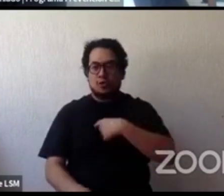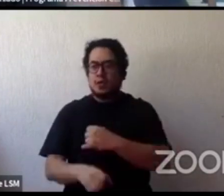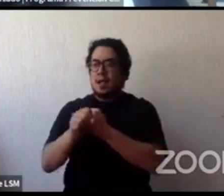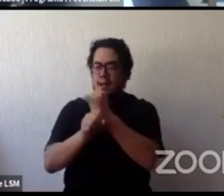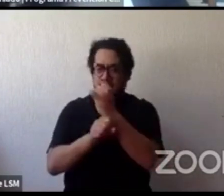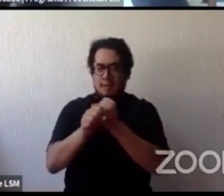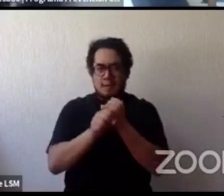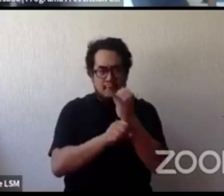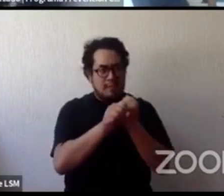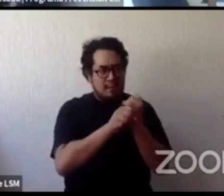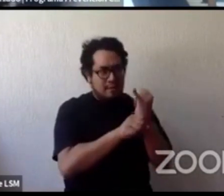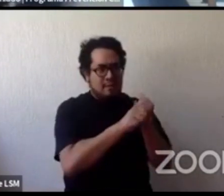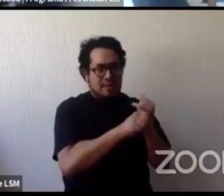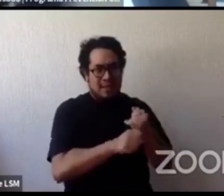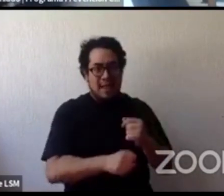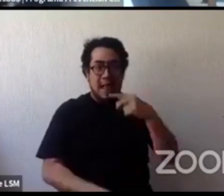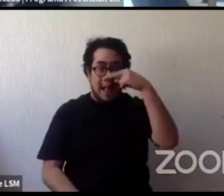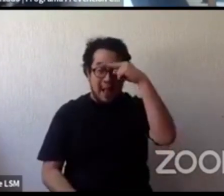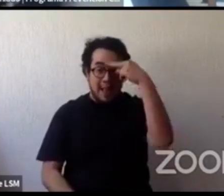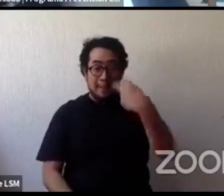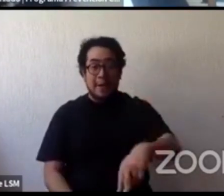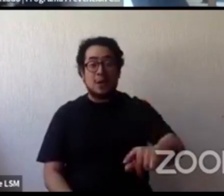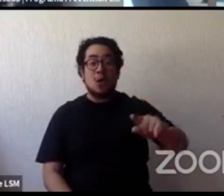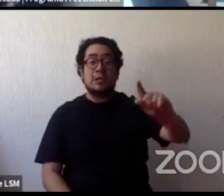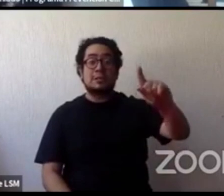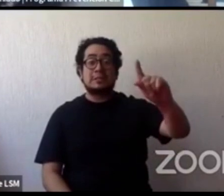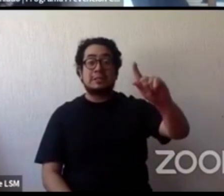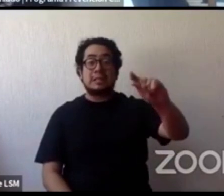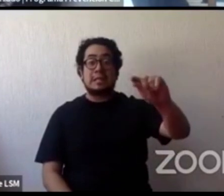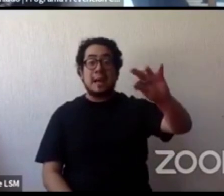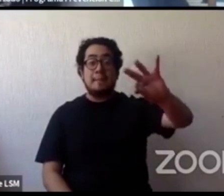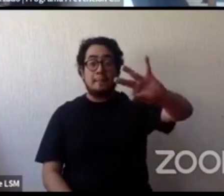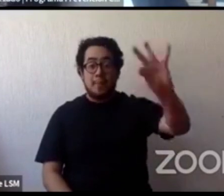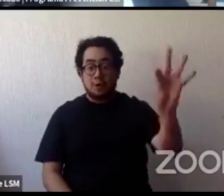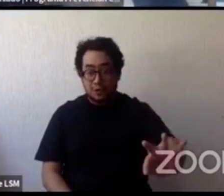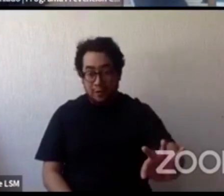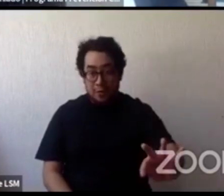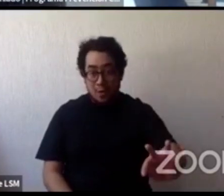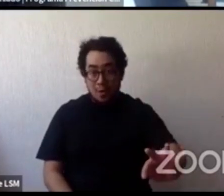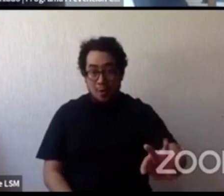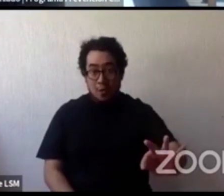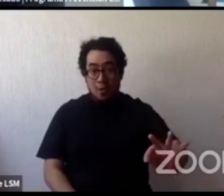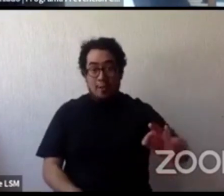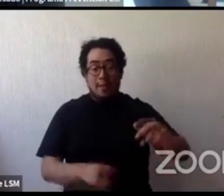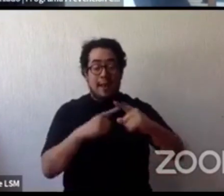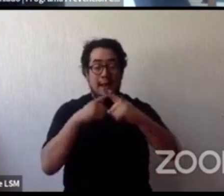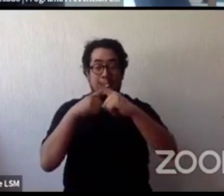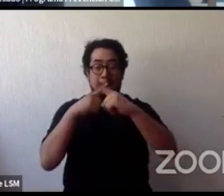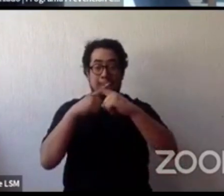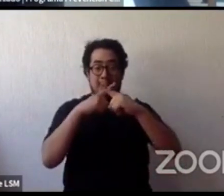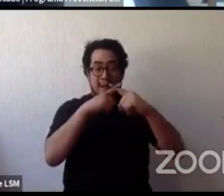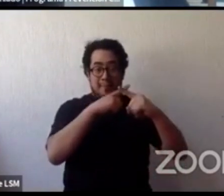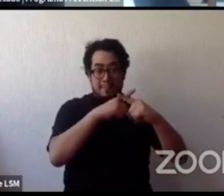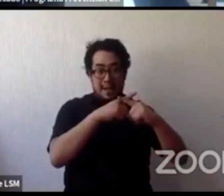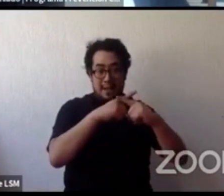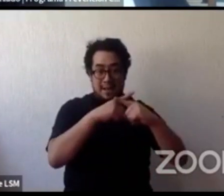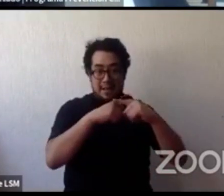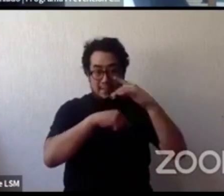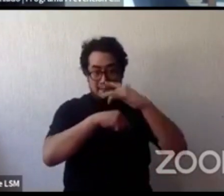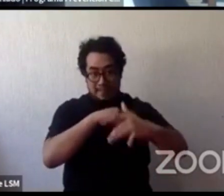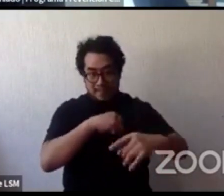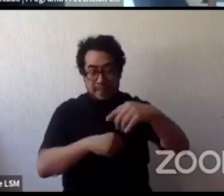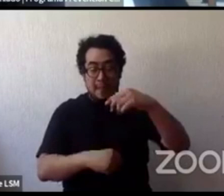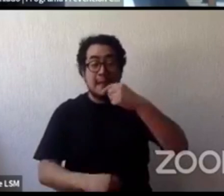y México produce el 70% de la pornografía que se consume a nivel mundial y producimos el mayor número de pornografía